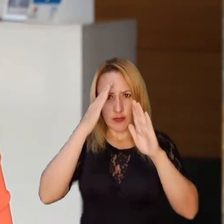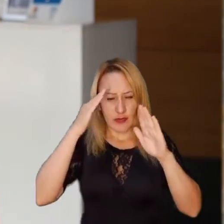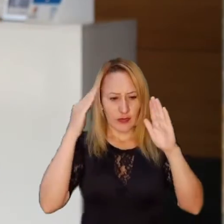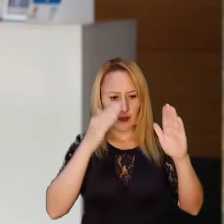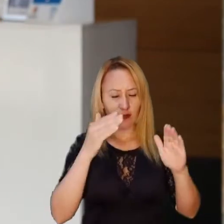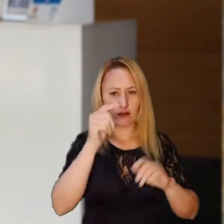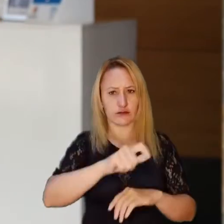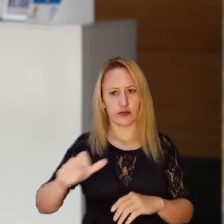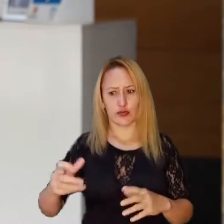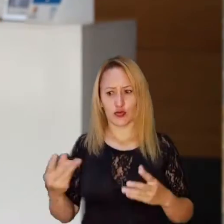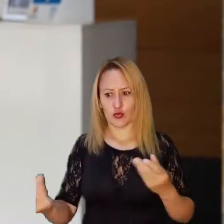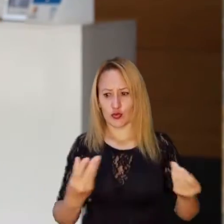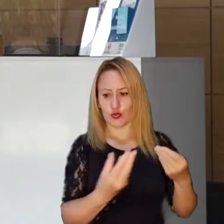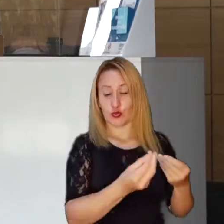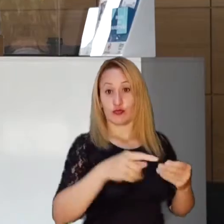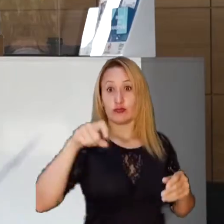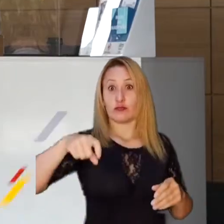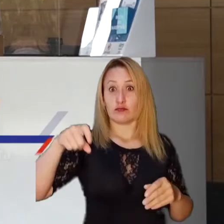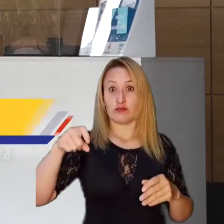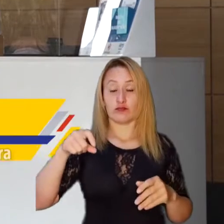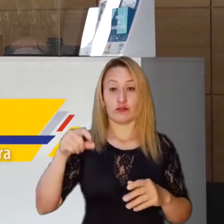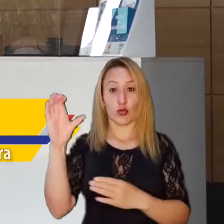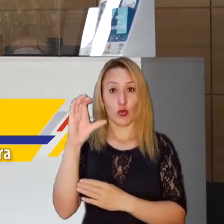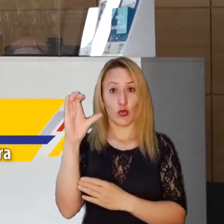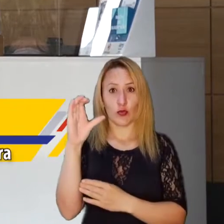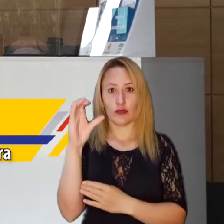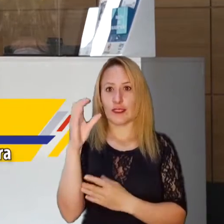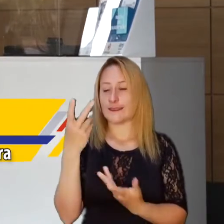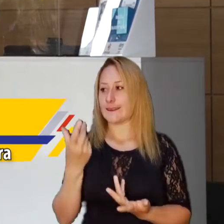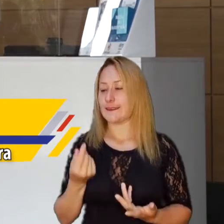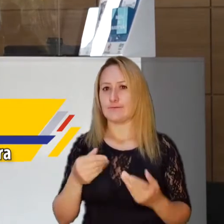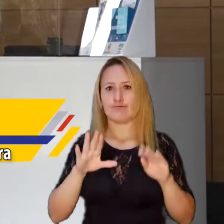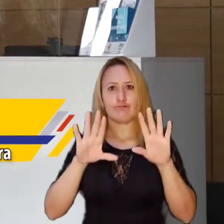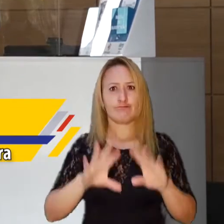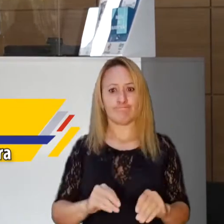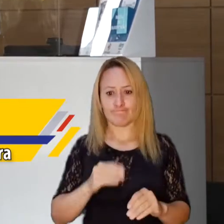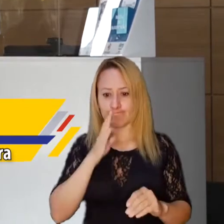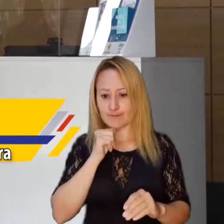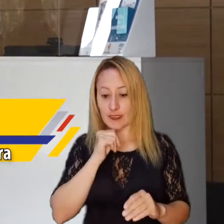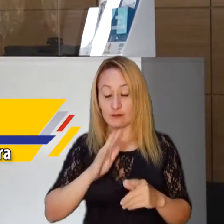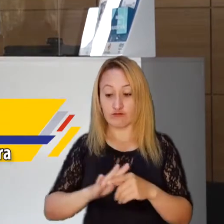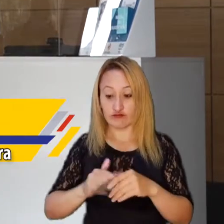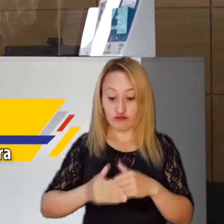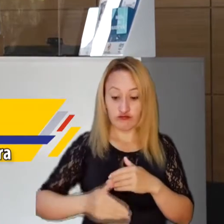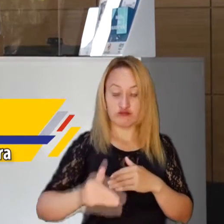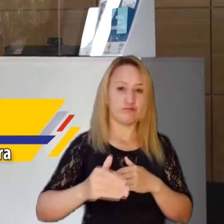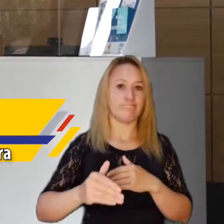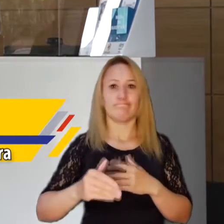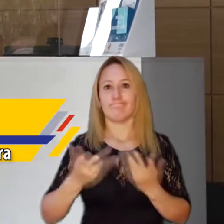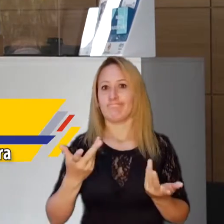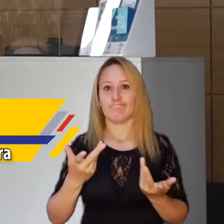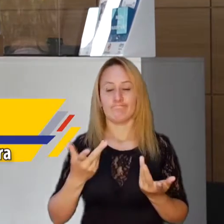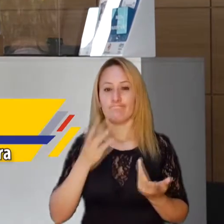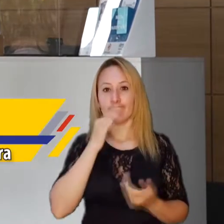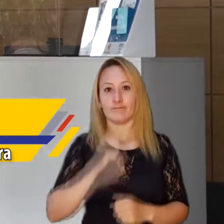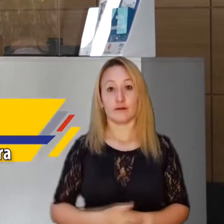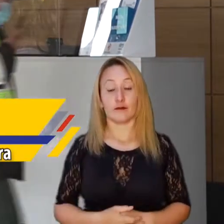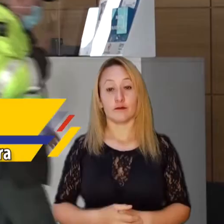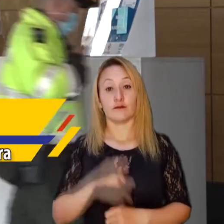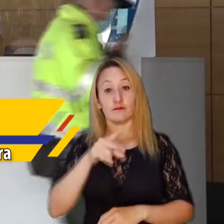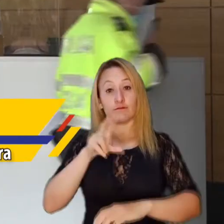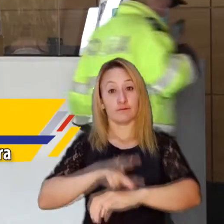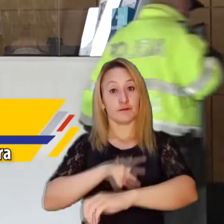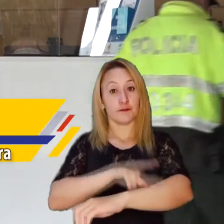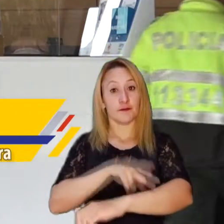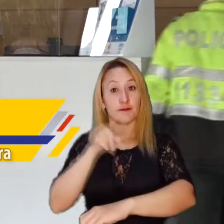Gracias por seguir con nosotros. Los recursos destinados para atender a los grupos poblacionales más necesitados del país son